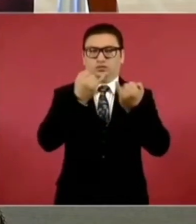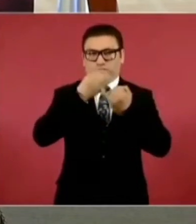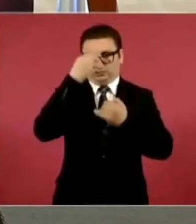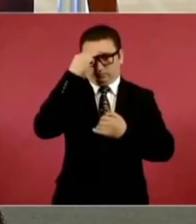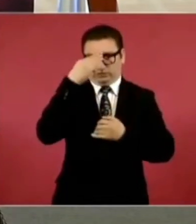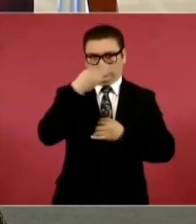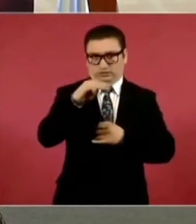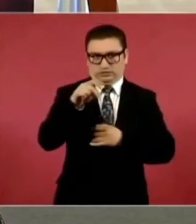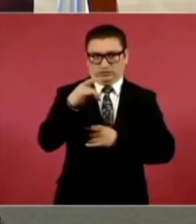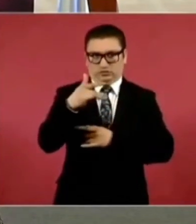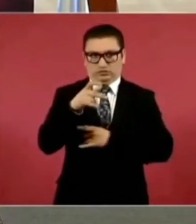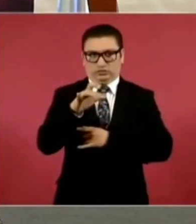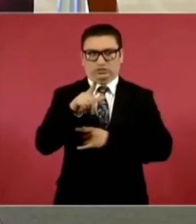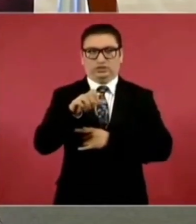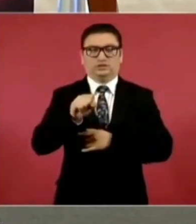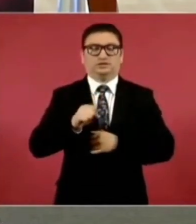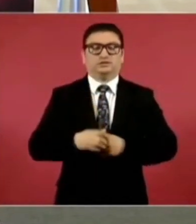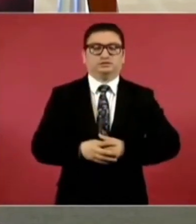Nogales.